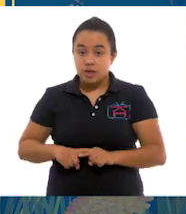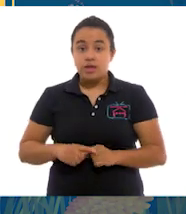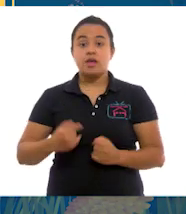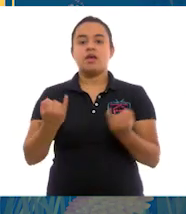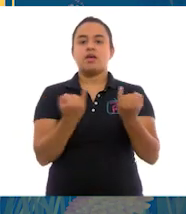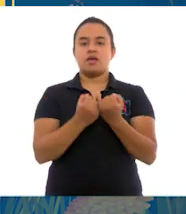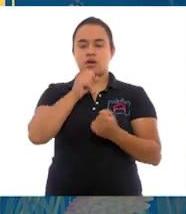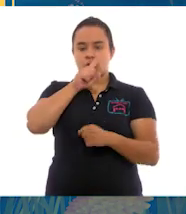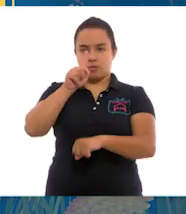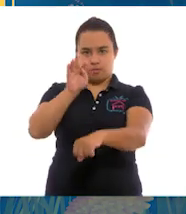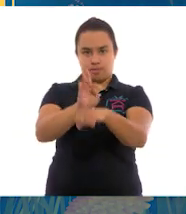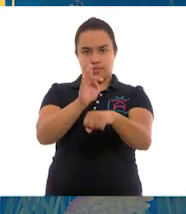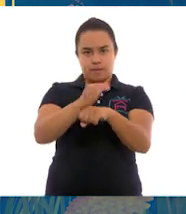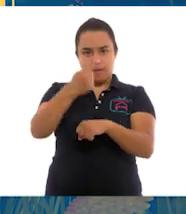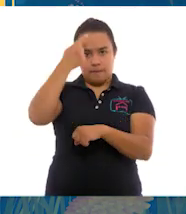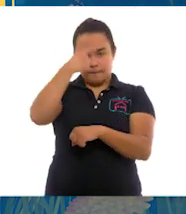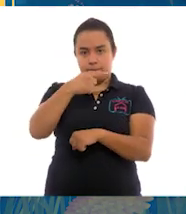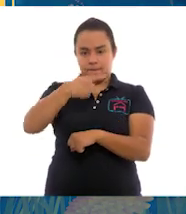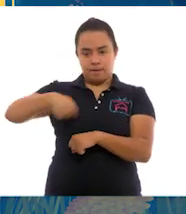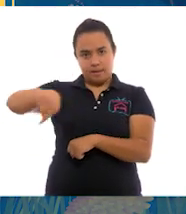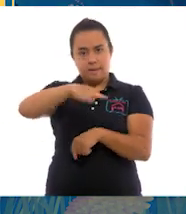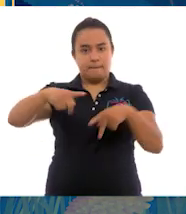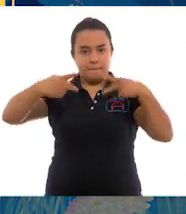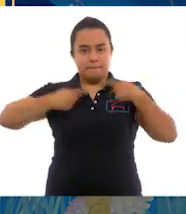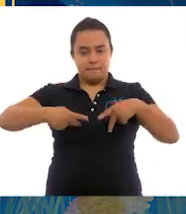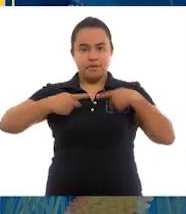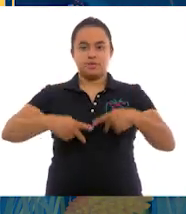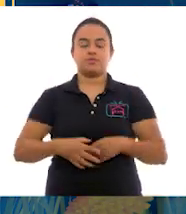beneficio en favor a la sociedad.